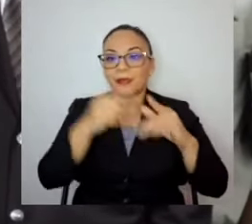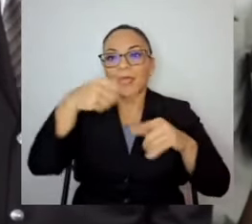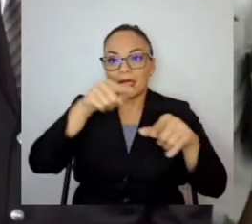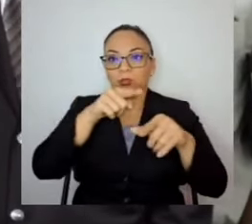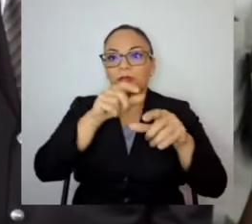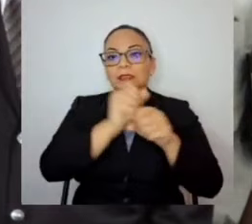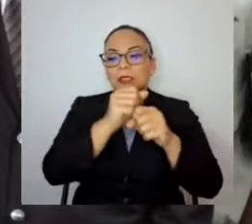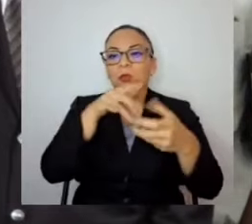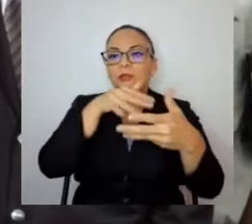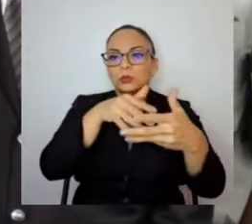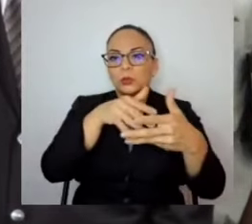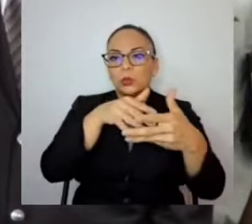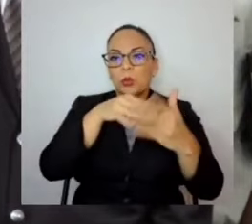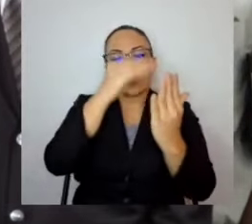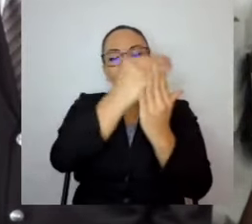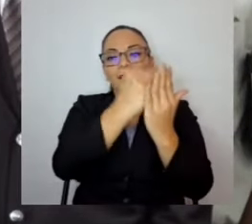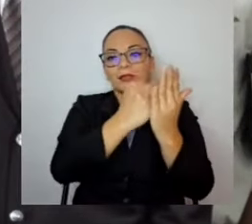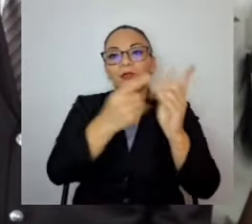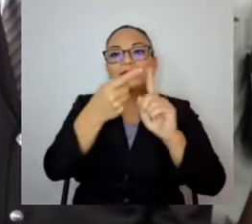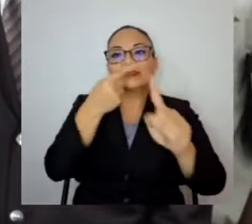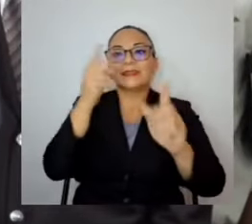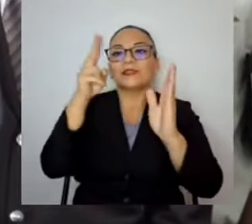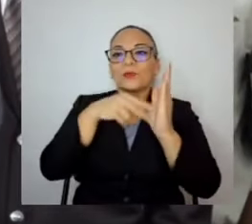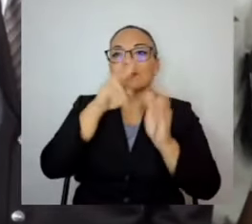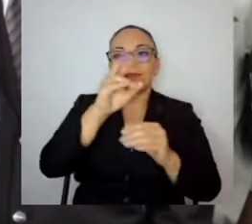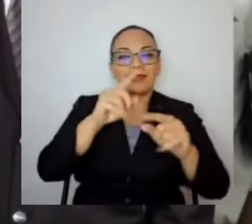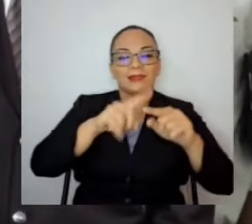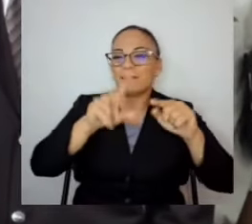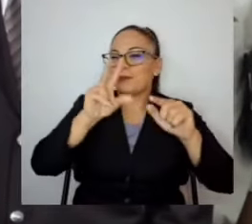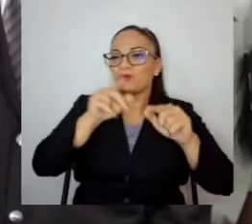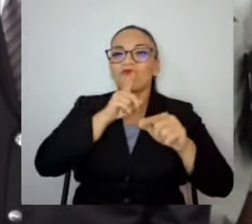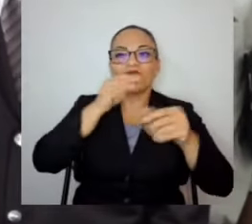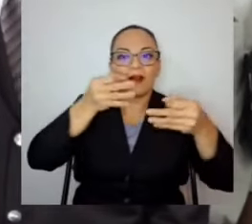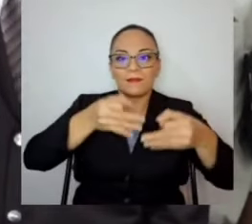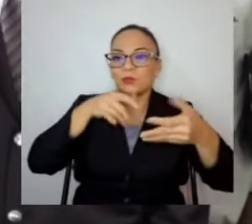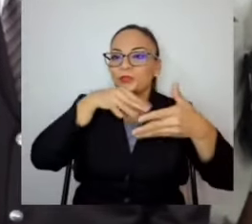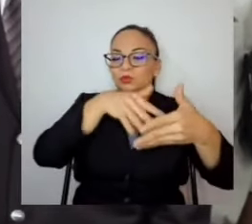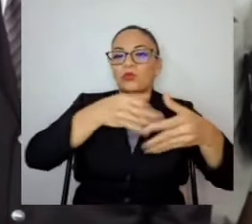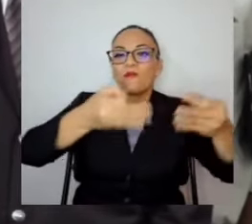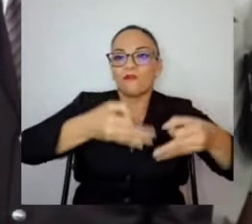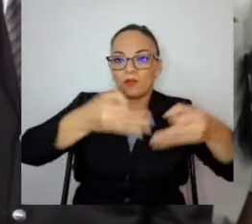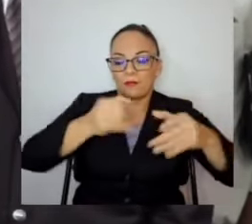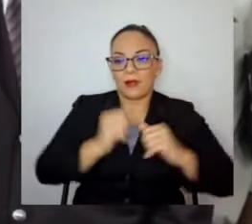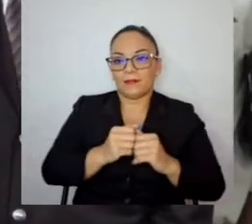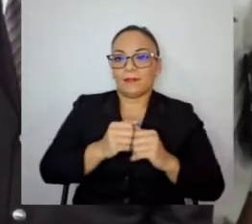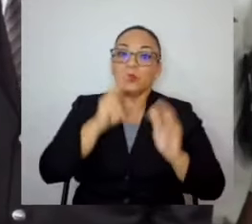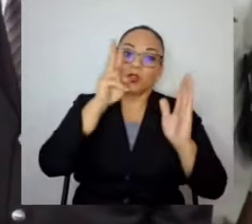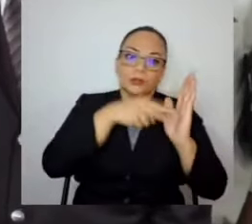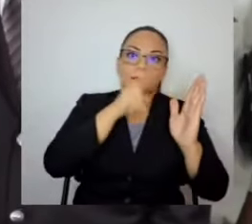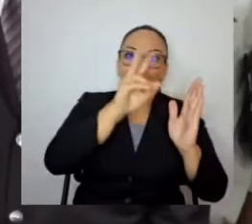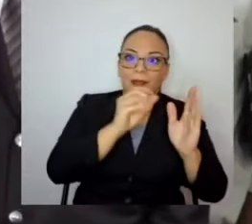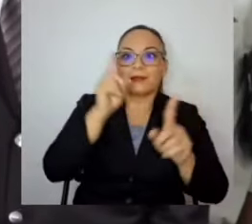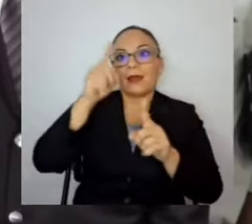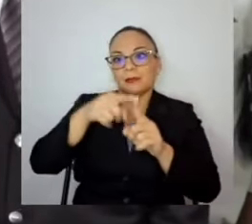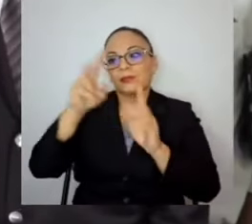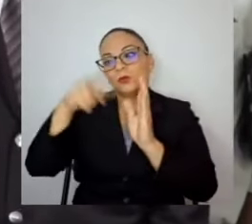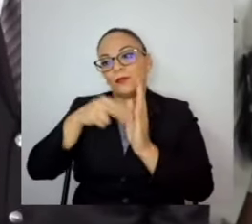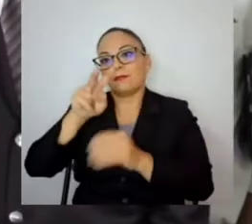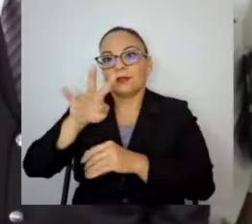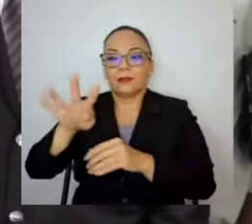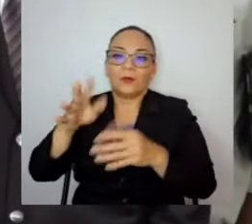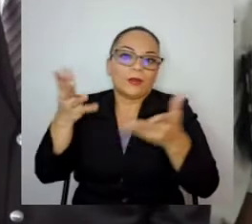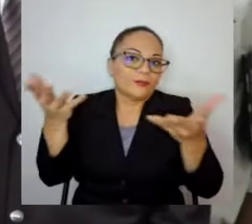del 2020, pero no fue un estudio formal, y del 2020 al 2024 el flujo vehicular ha